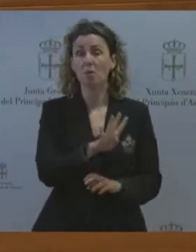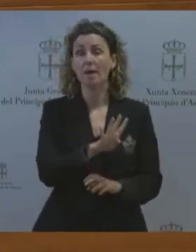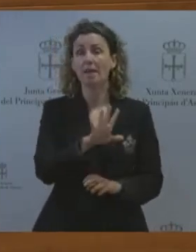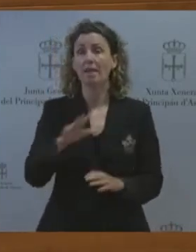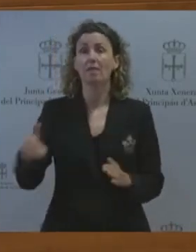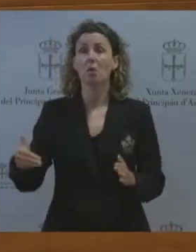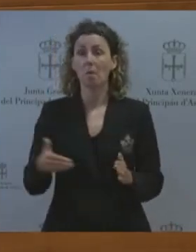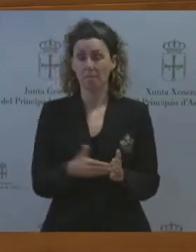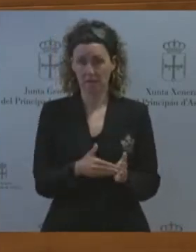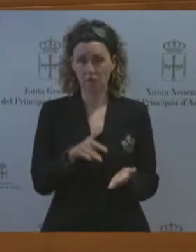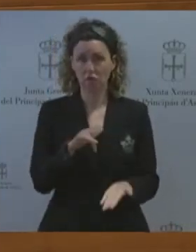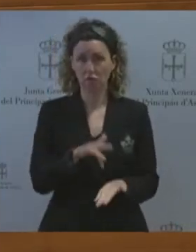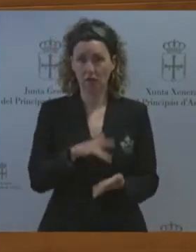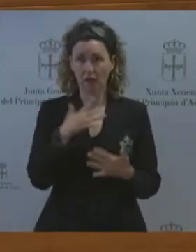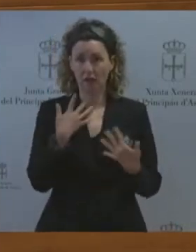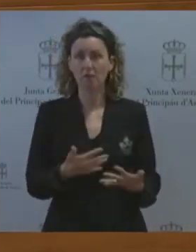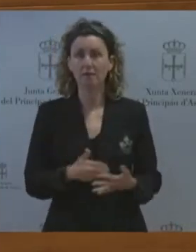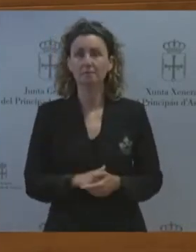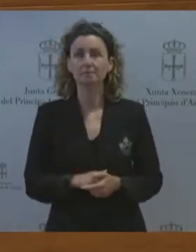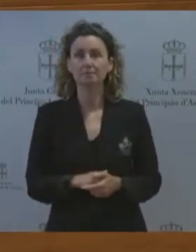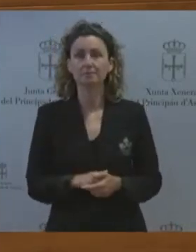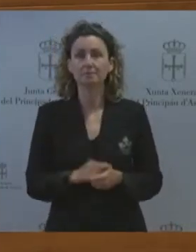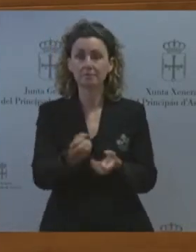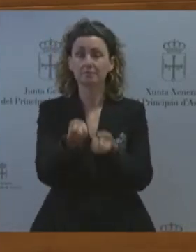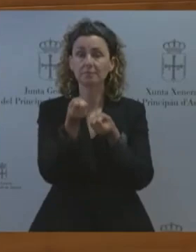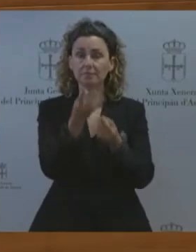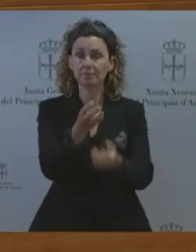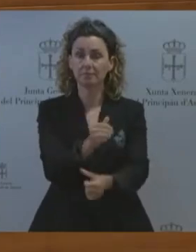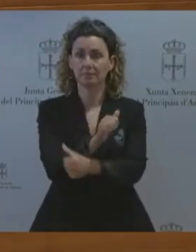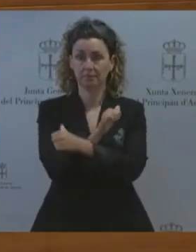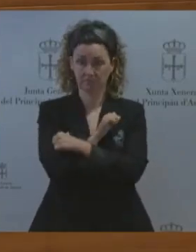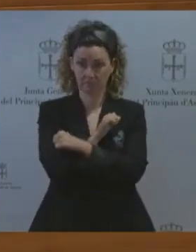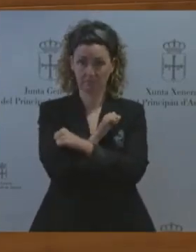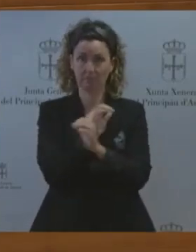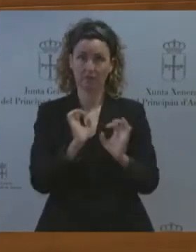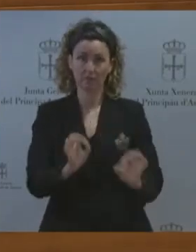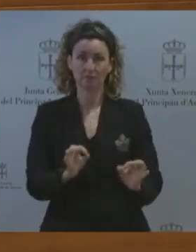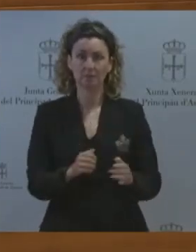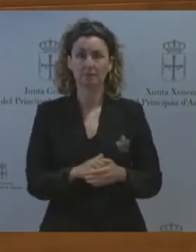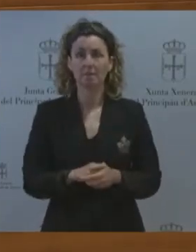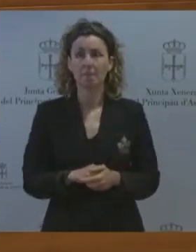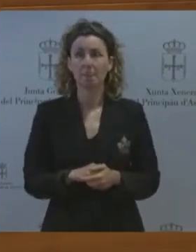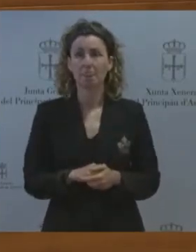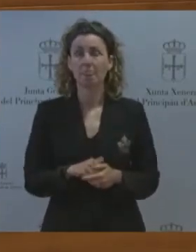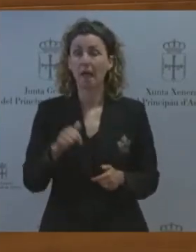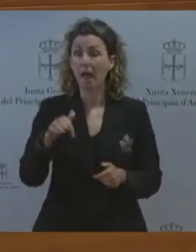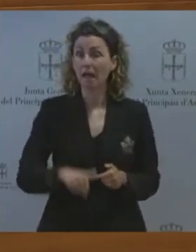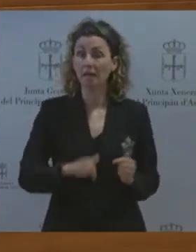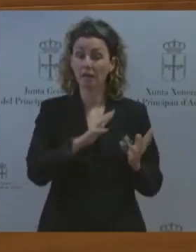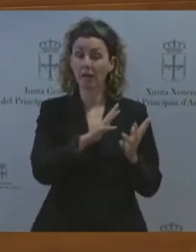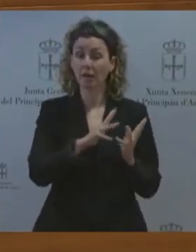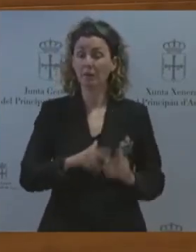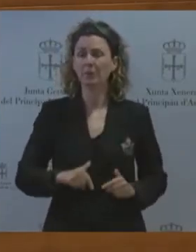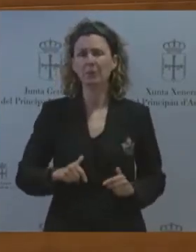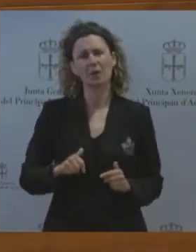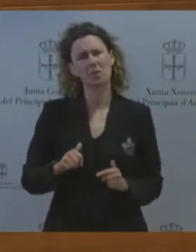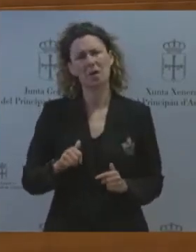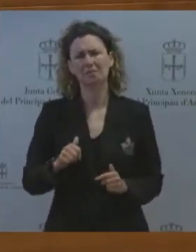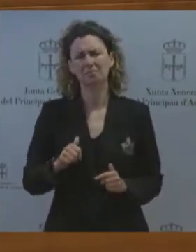nuestros datos de desempleo que siempre se obvia aquí se calculan con la trampa de que los calculamos solamente respecto a los que se quedan aquí